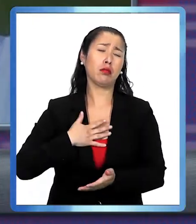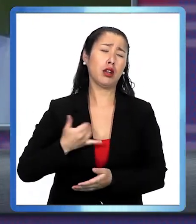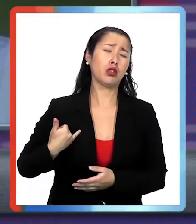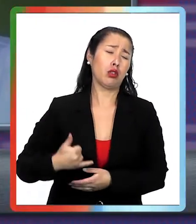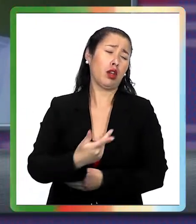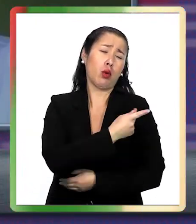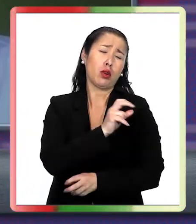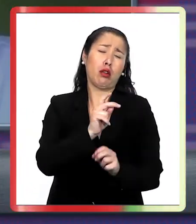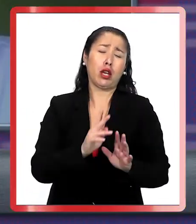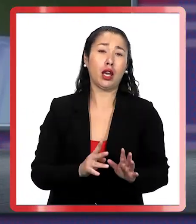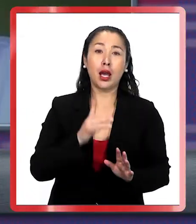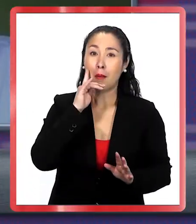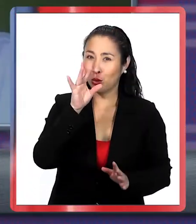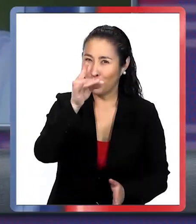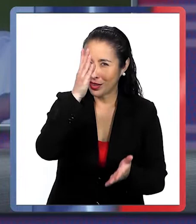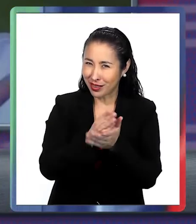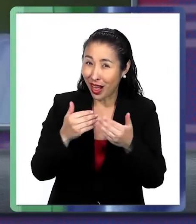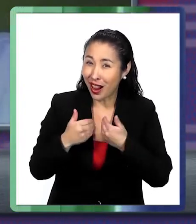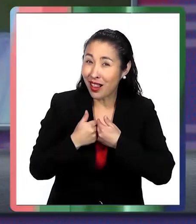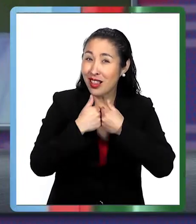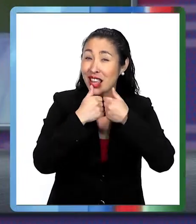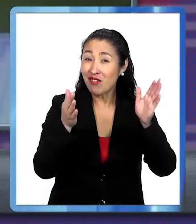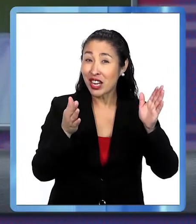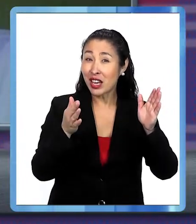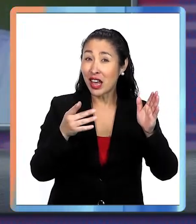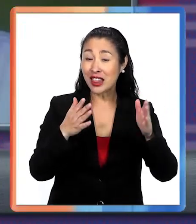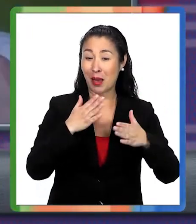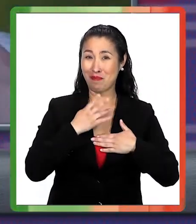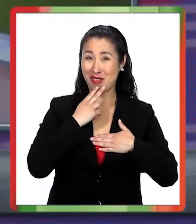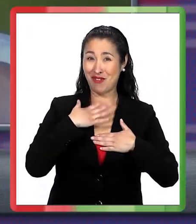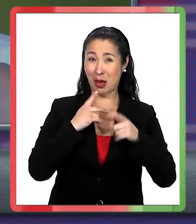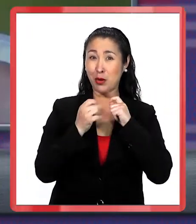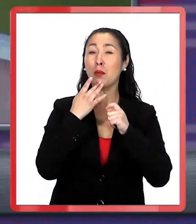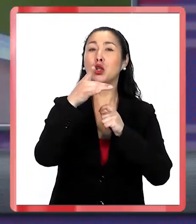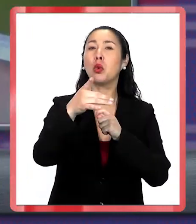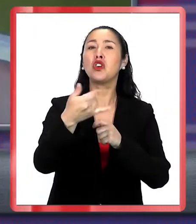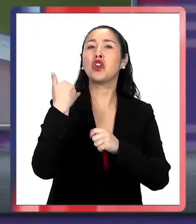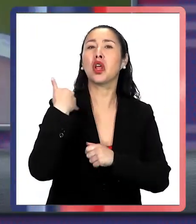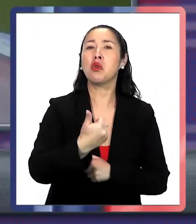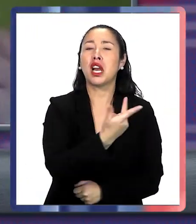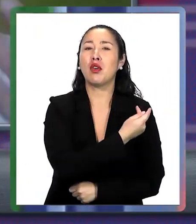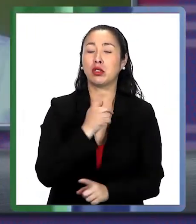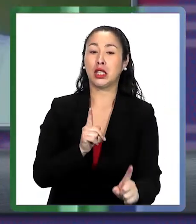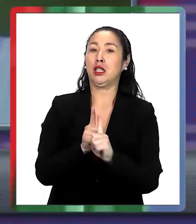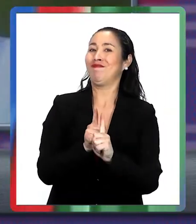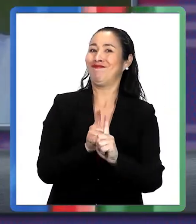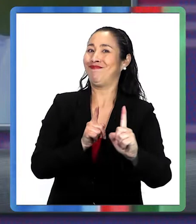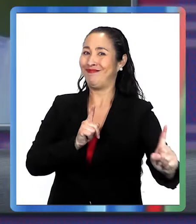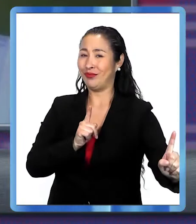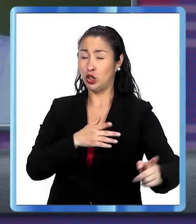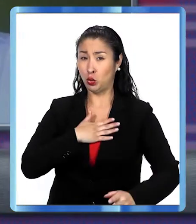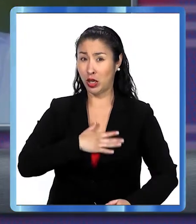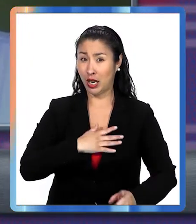no crees en las vacunas y que no quieres vacunar. Pero no tienes la libertad de poner mi vida en peligro porque tú no te estás vacunando.